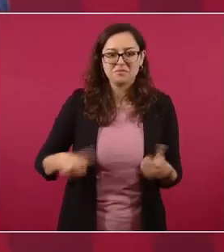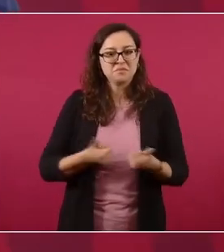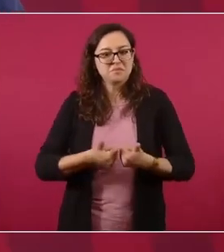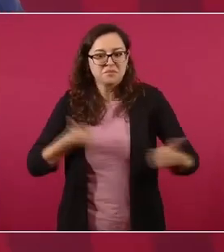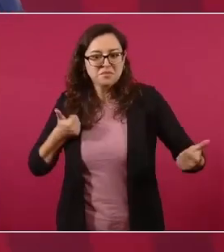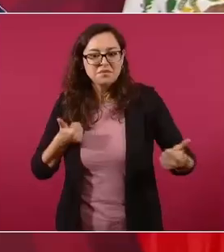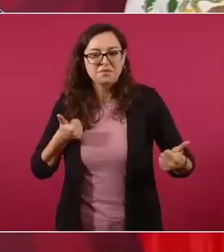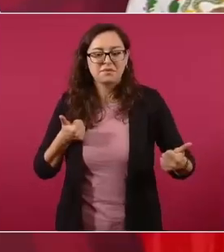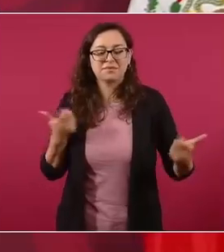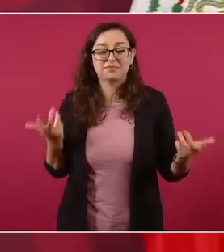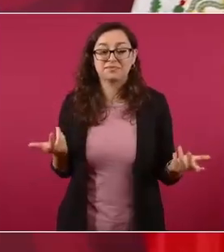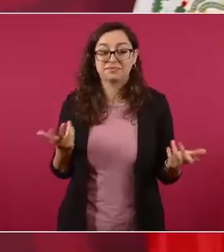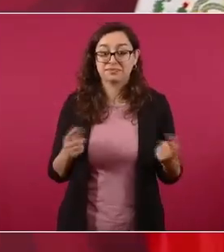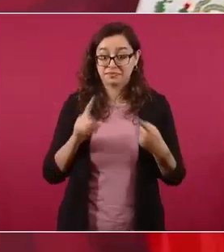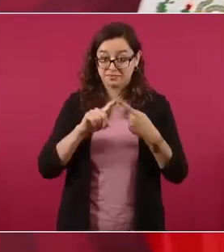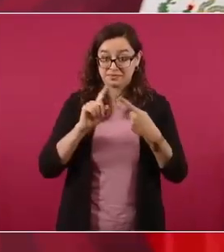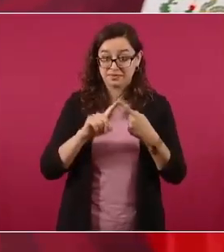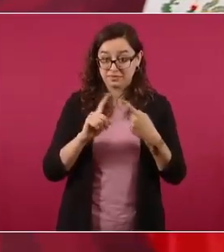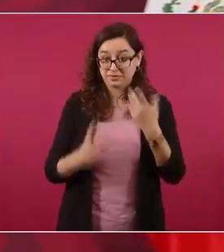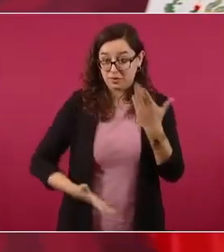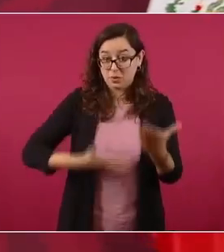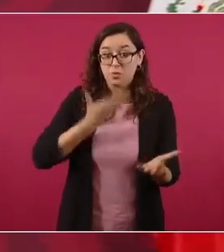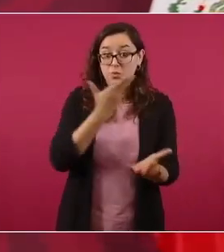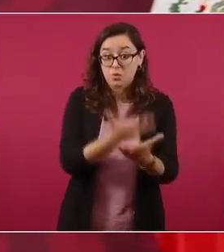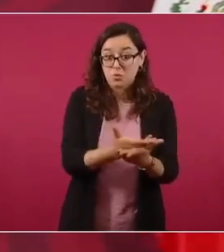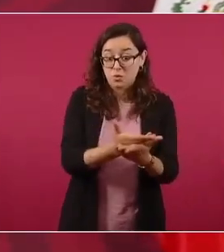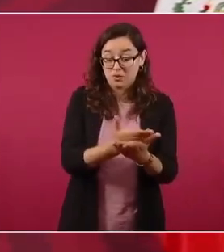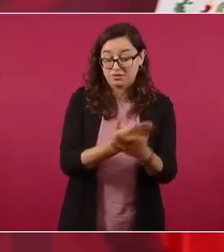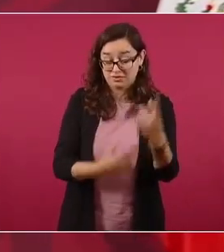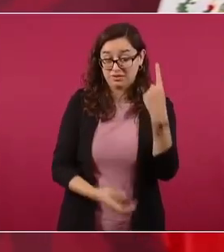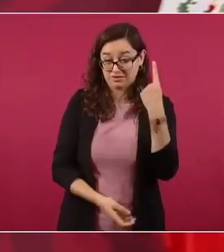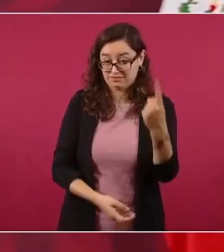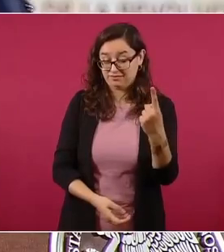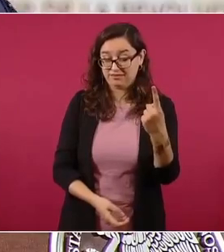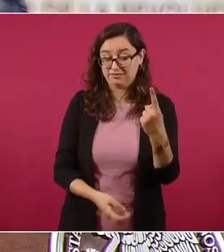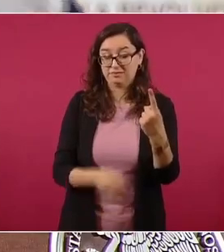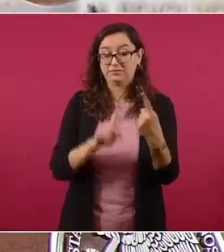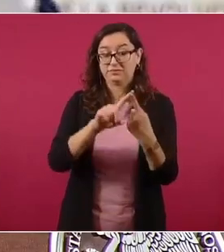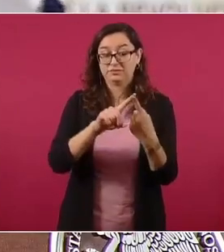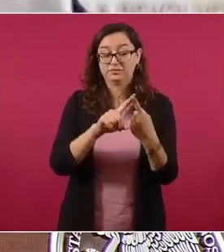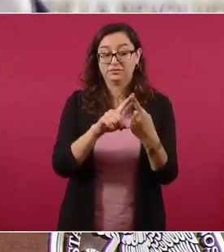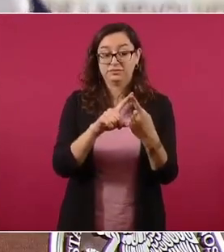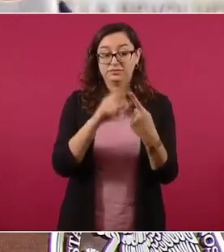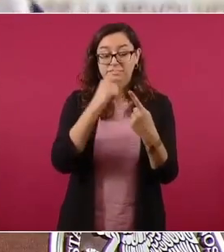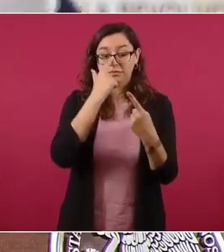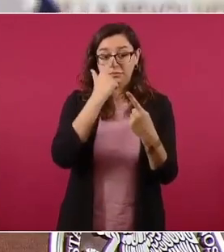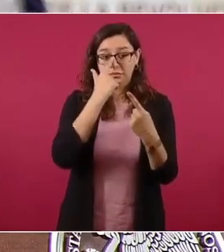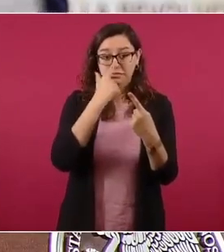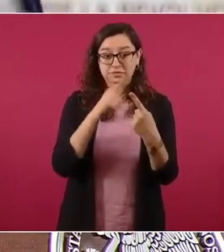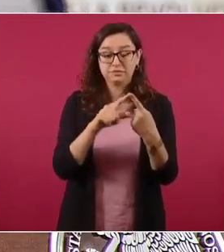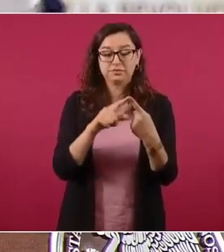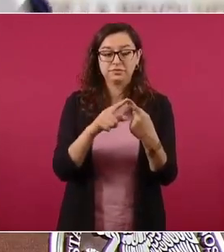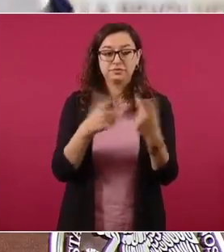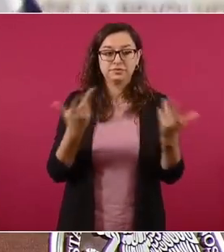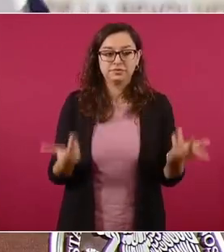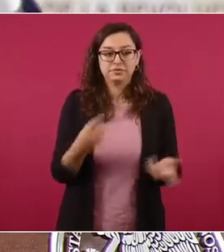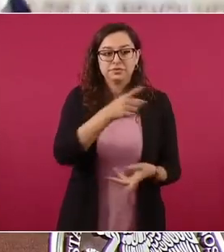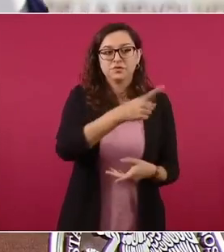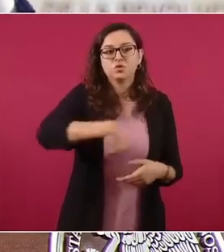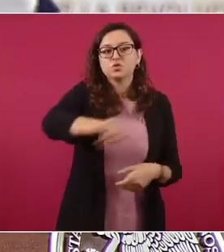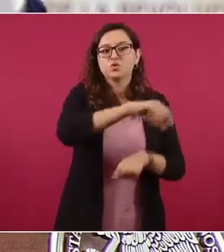una primera propuesta, para que no manipulen